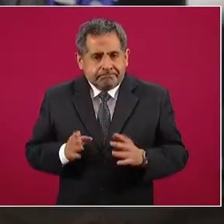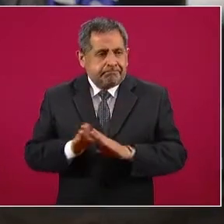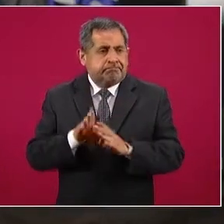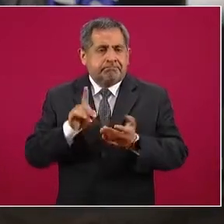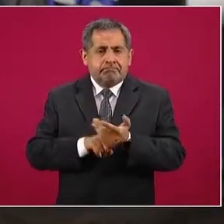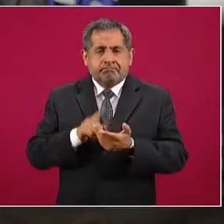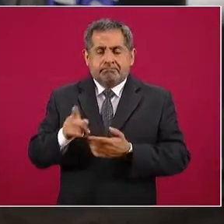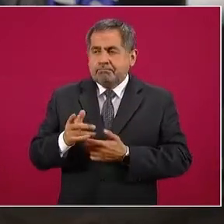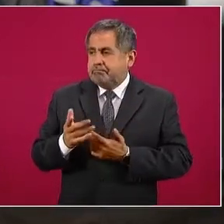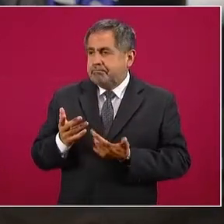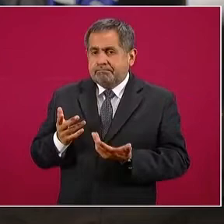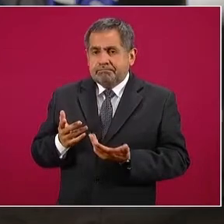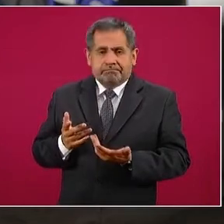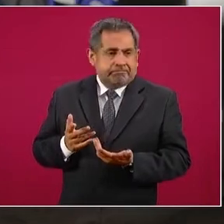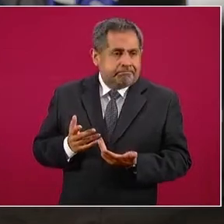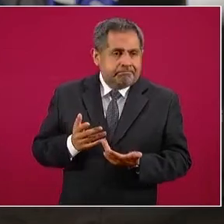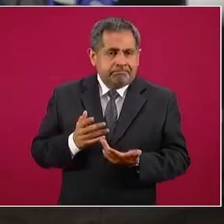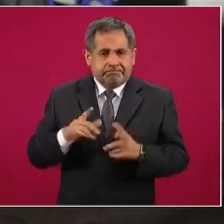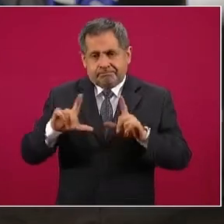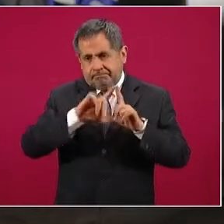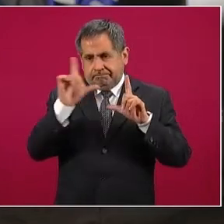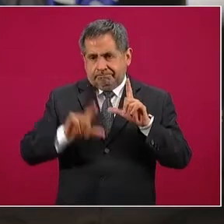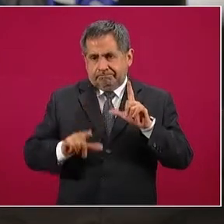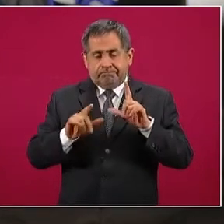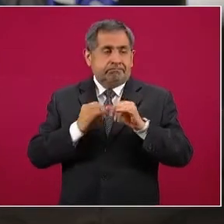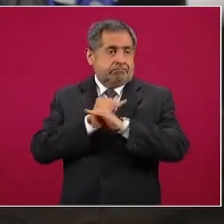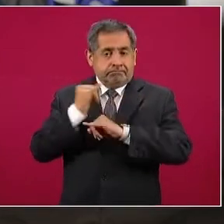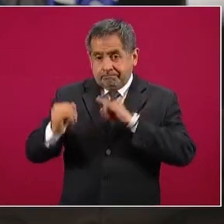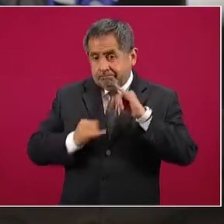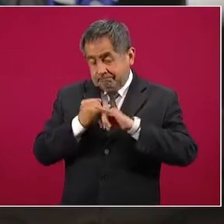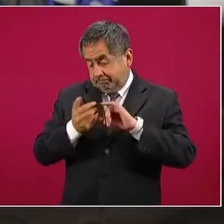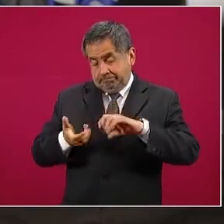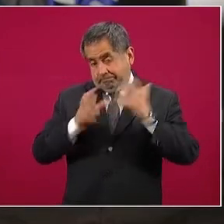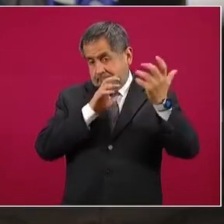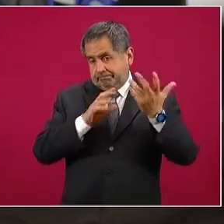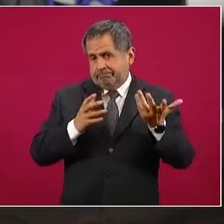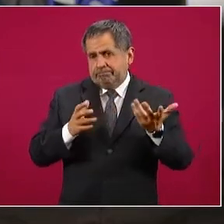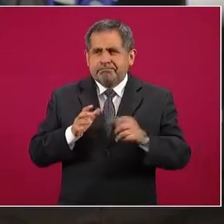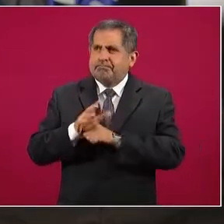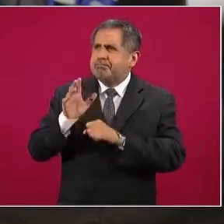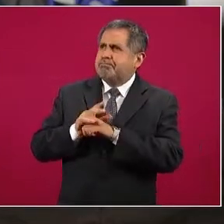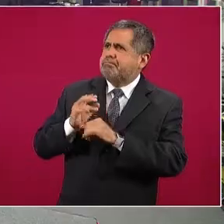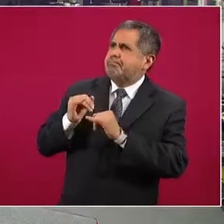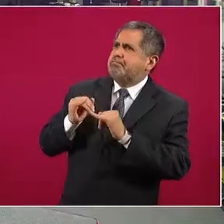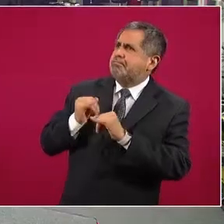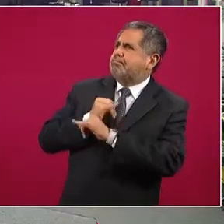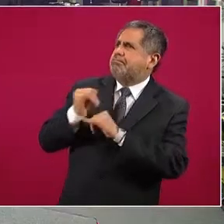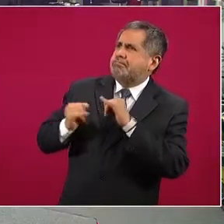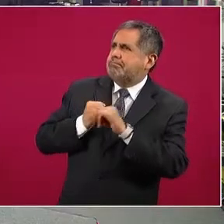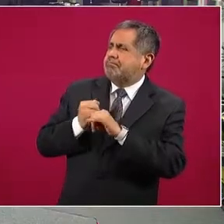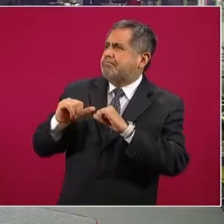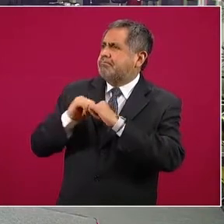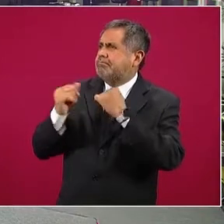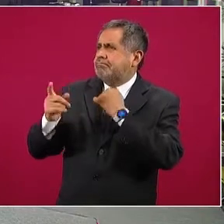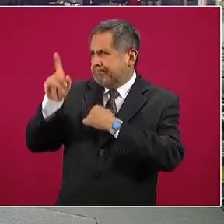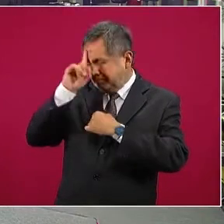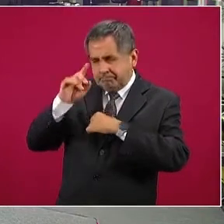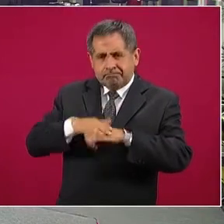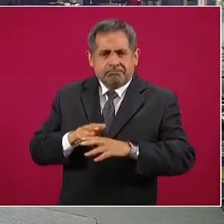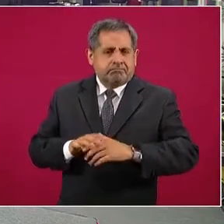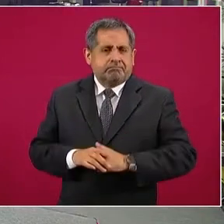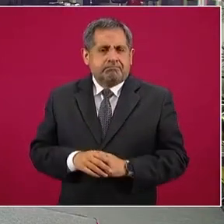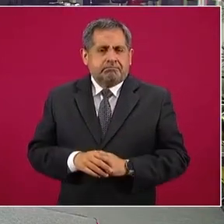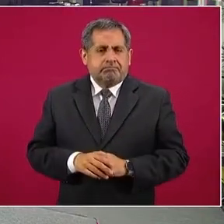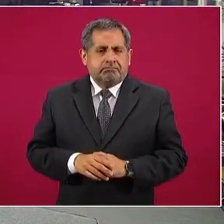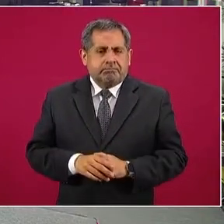podría impactar a nivel nacional, sino incluso internacional. ¿Qué organismos? Bueno, yo siento que